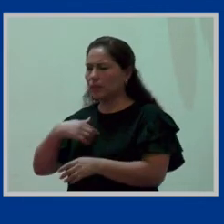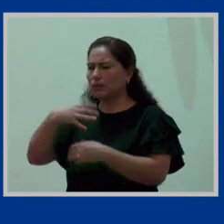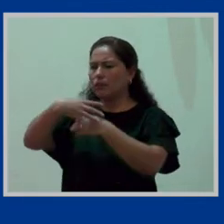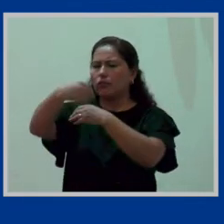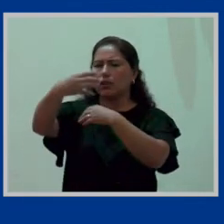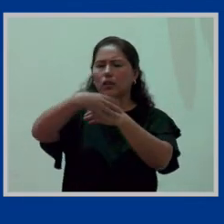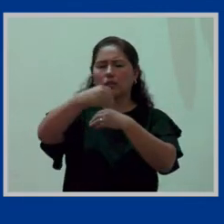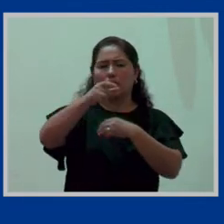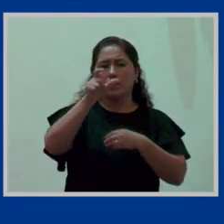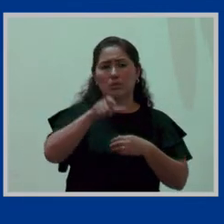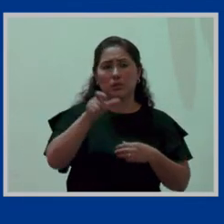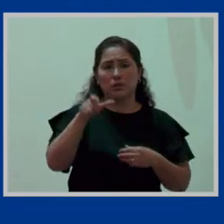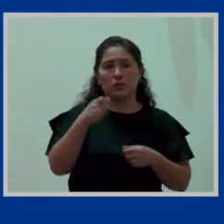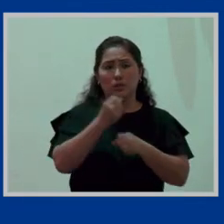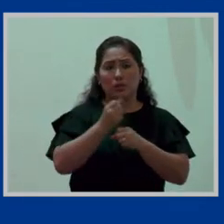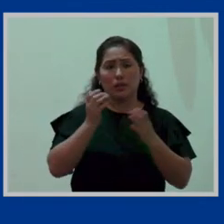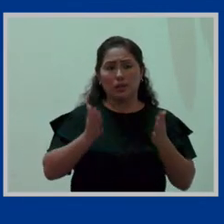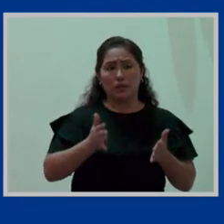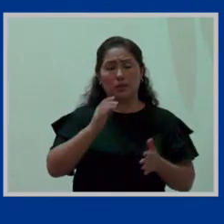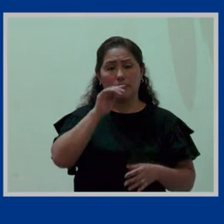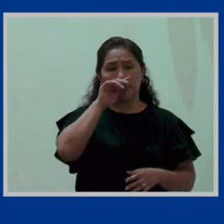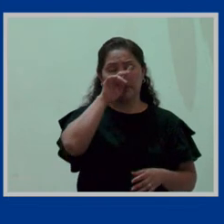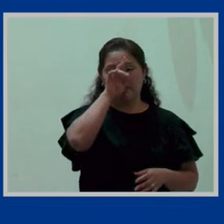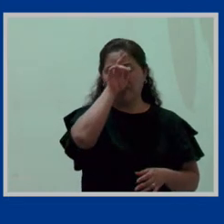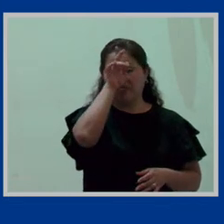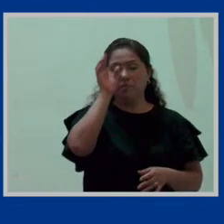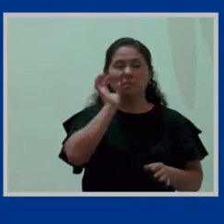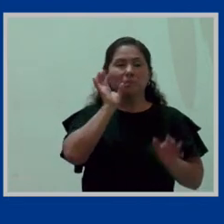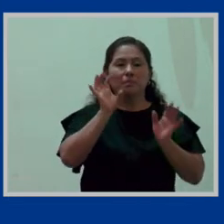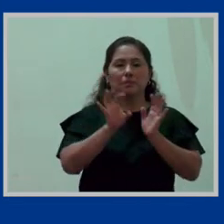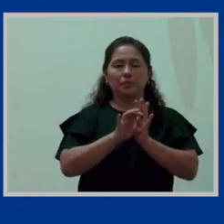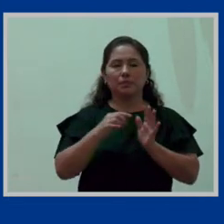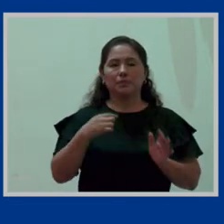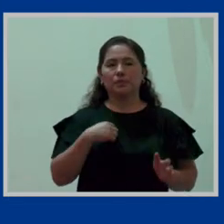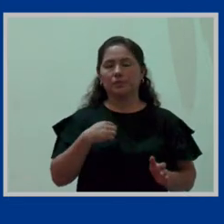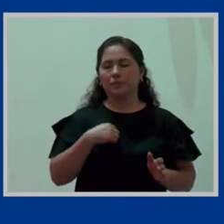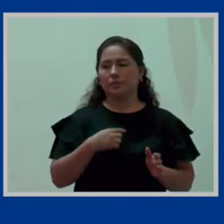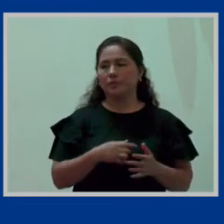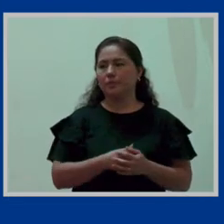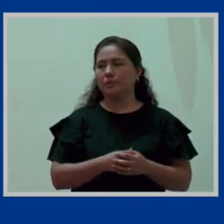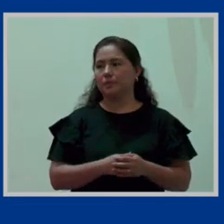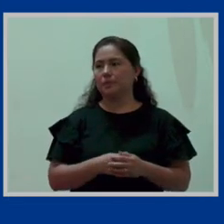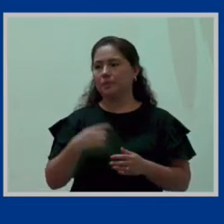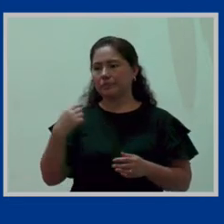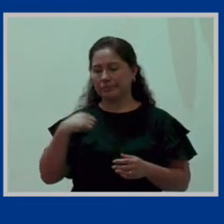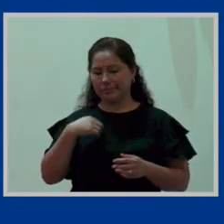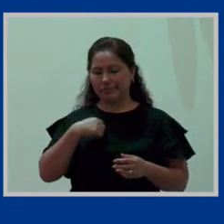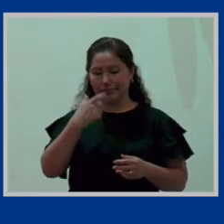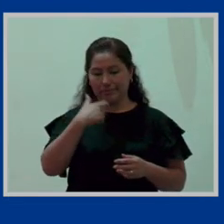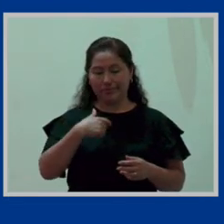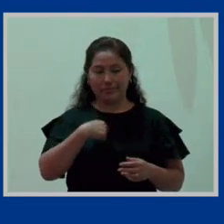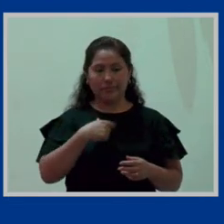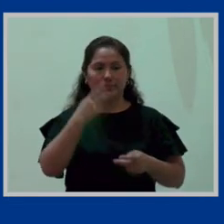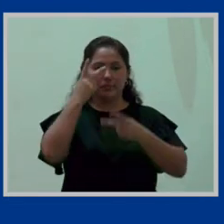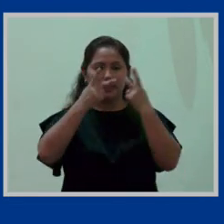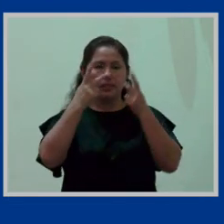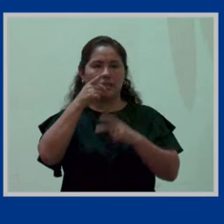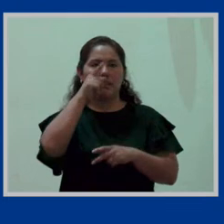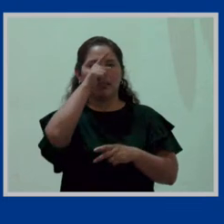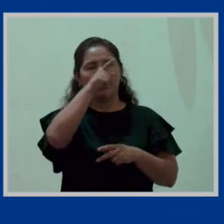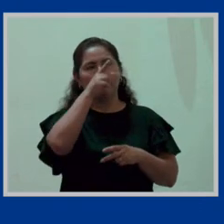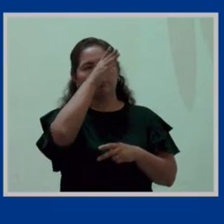usuarias. Por ejemplo, quien habla visitando un hospital, no voy a decir el nombre,